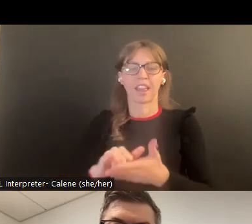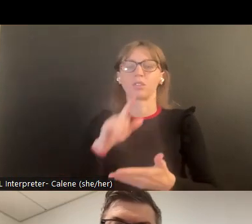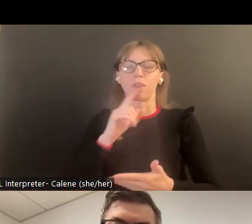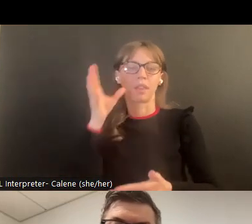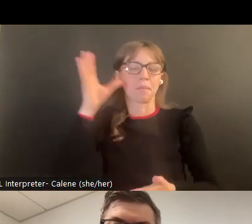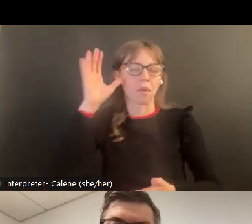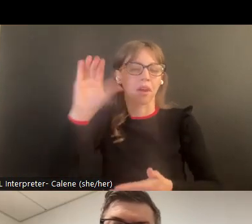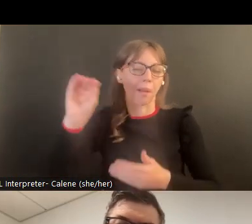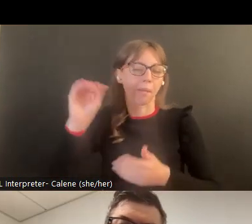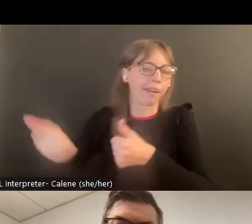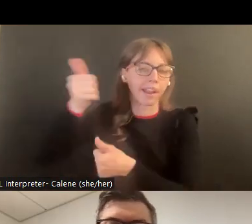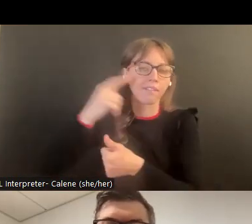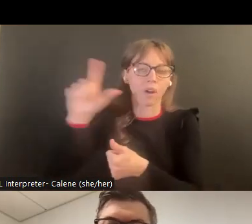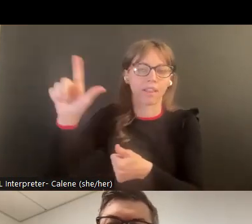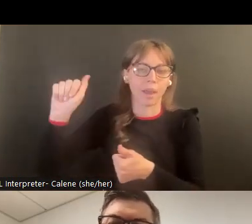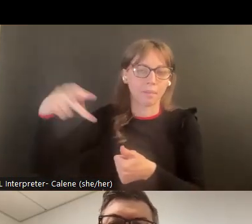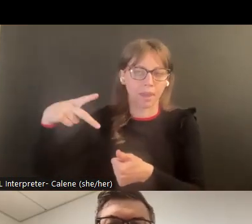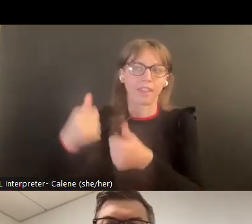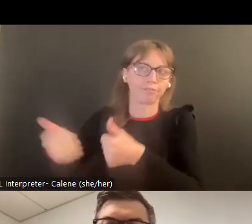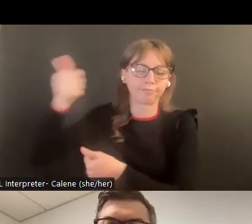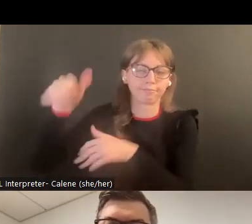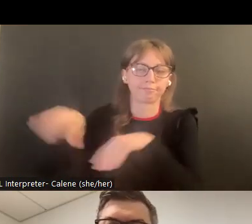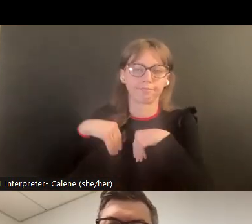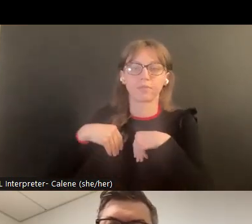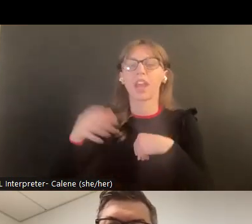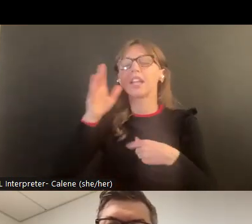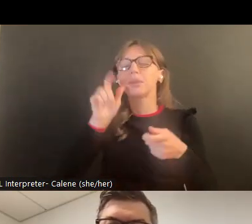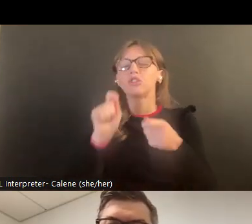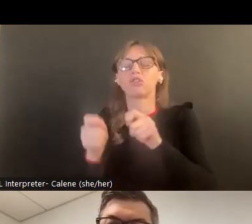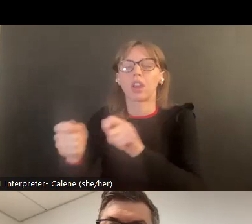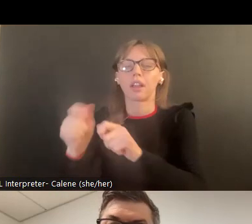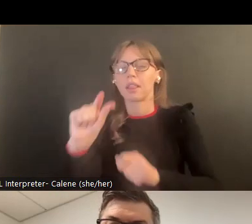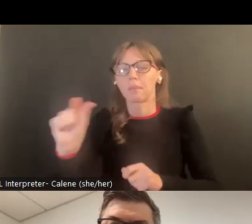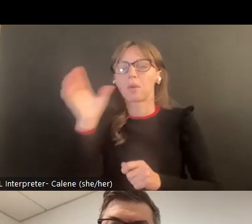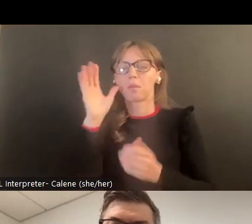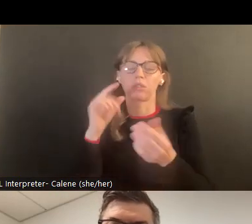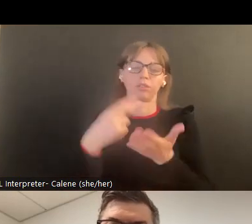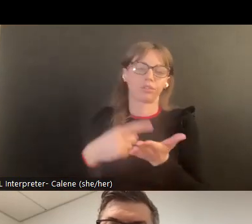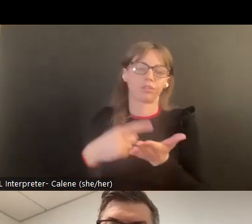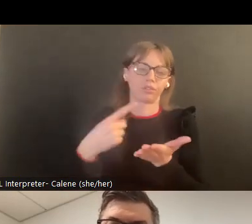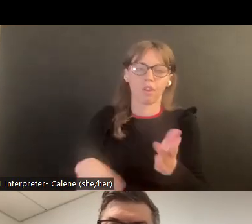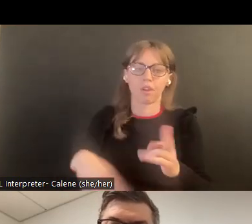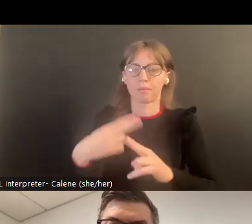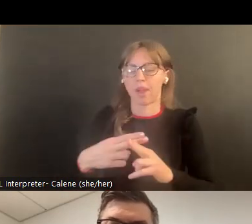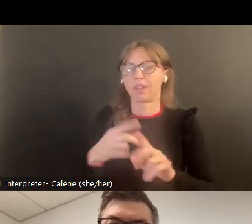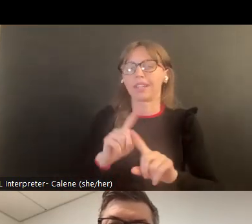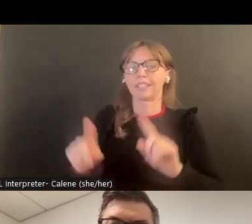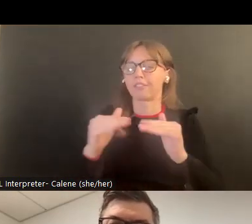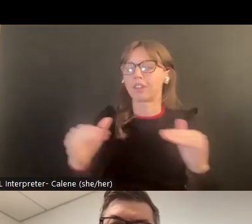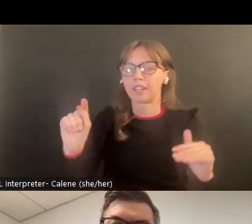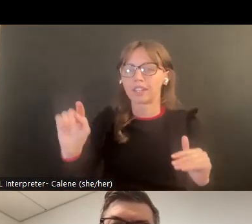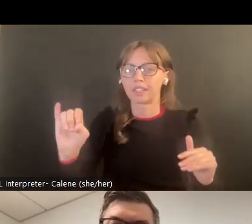mayor peligro de homicidio en comunidades que tengan un sistema de apoyo.